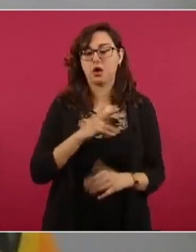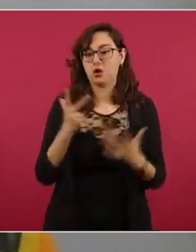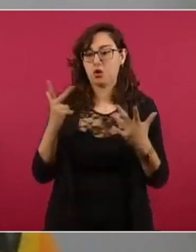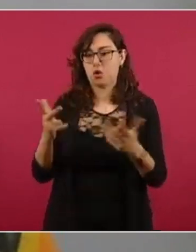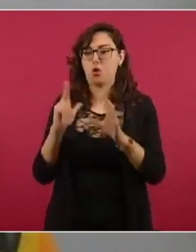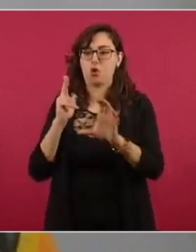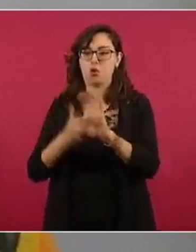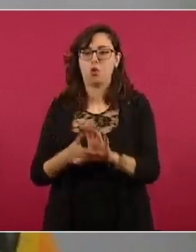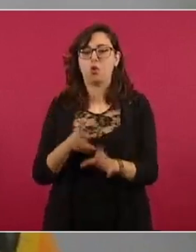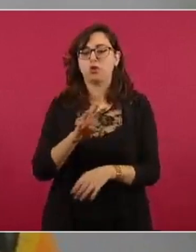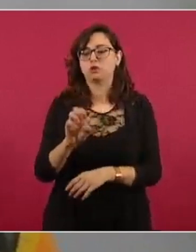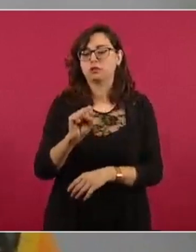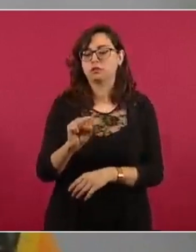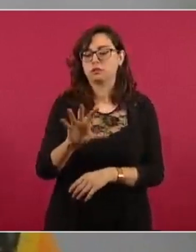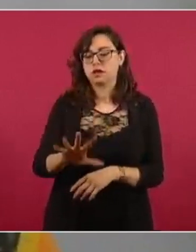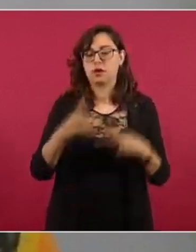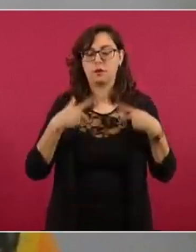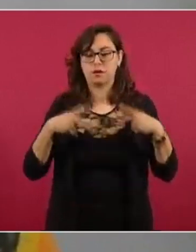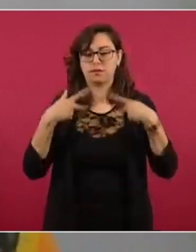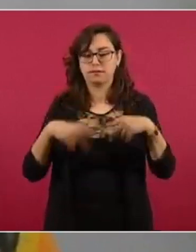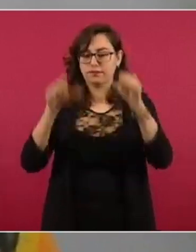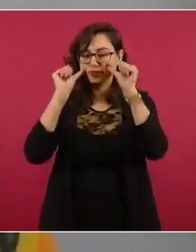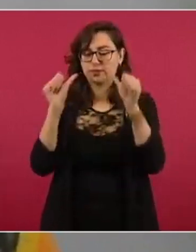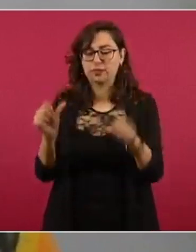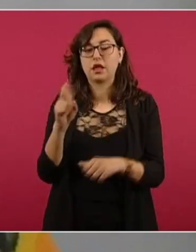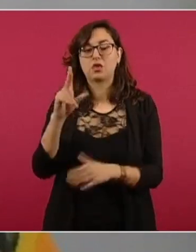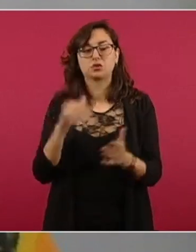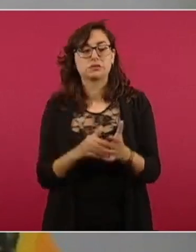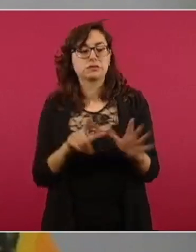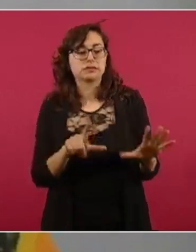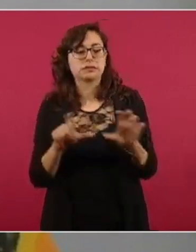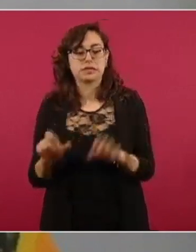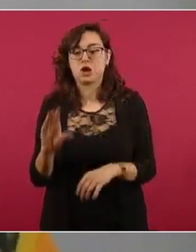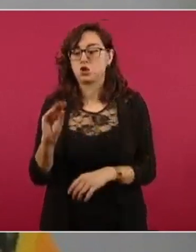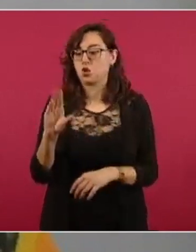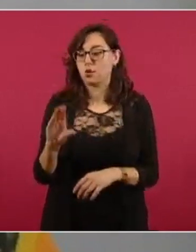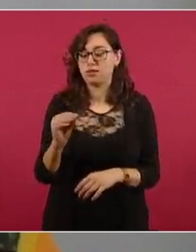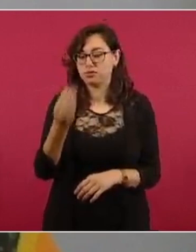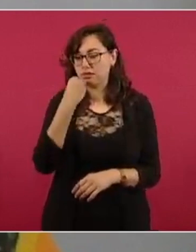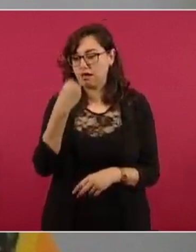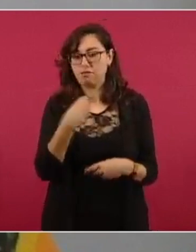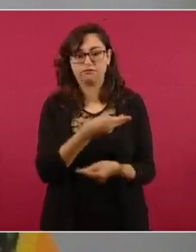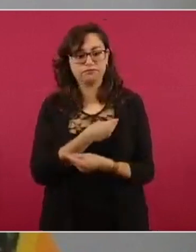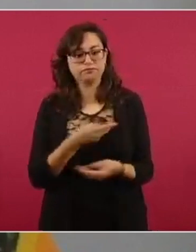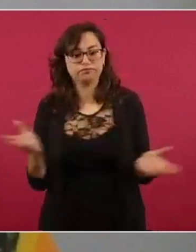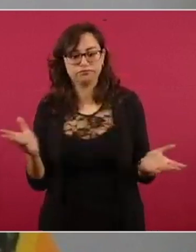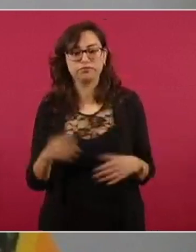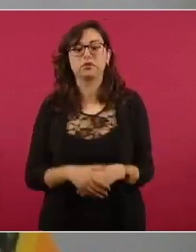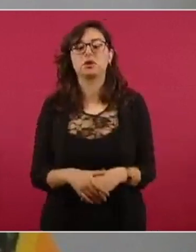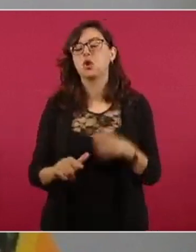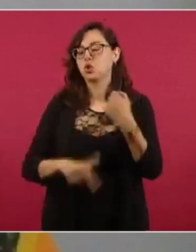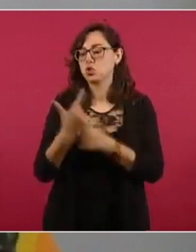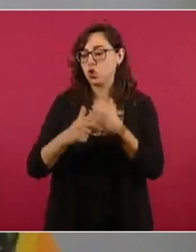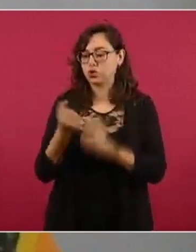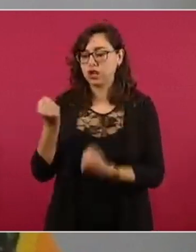465 personas se repartieron dos mil setecientas noventa raciones se han remolcado doce